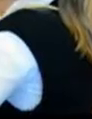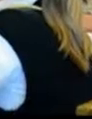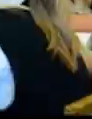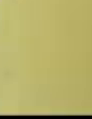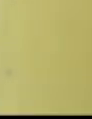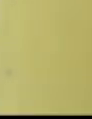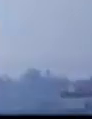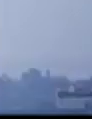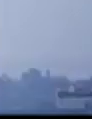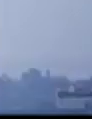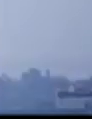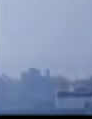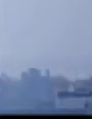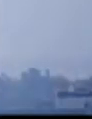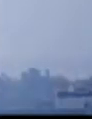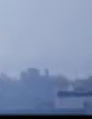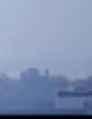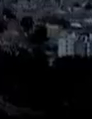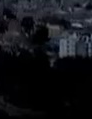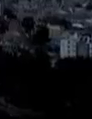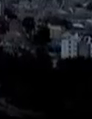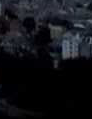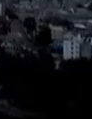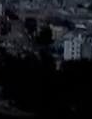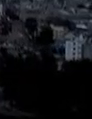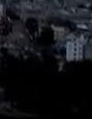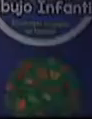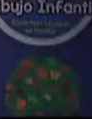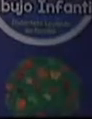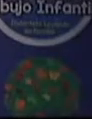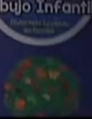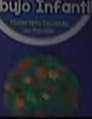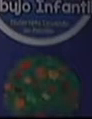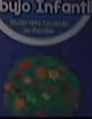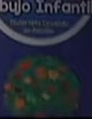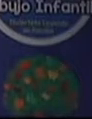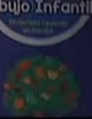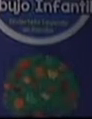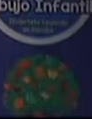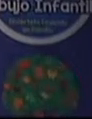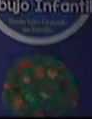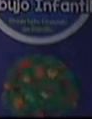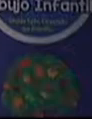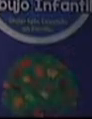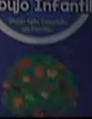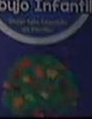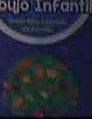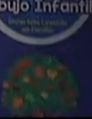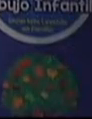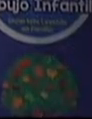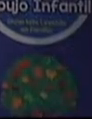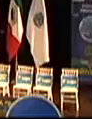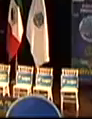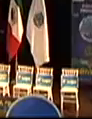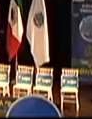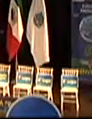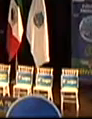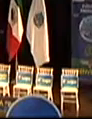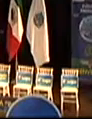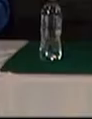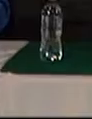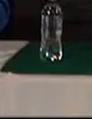por ciertos temas. En nuestro país, desde hace 13 años, se lleva a cabo el concurso nacional de dibujo infantil